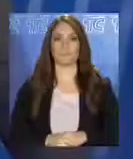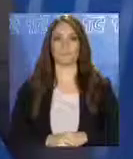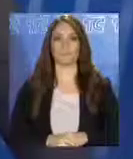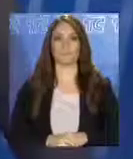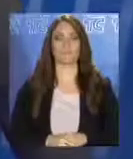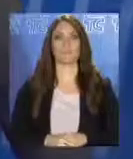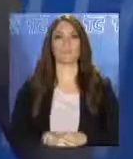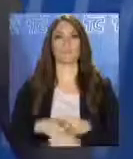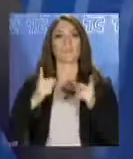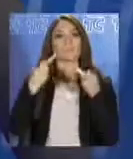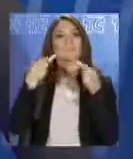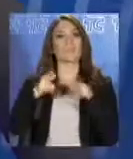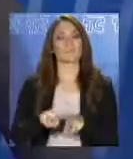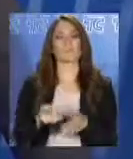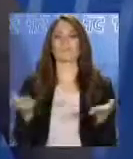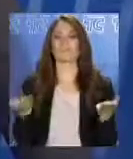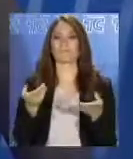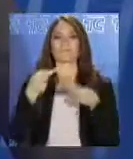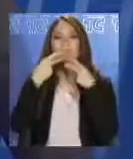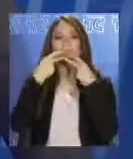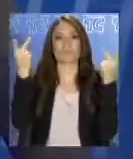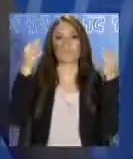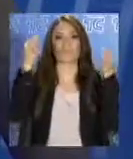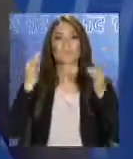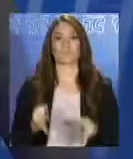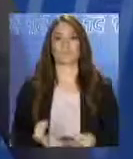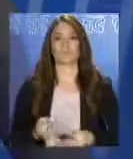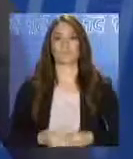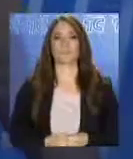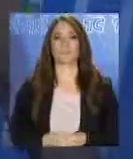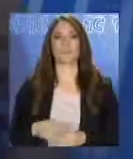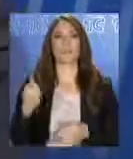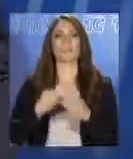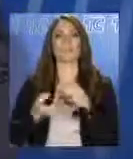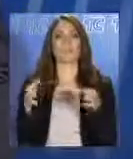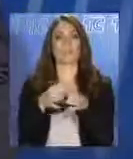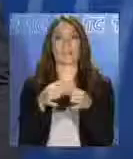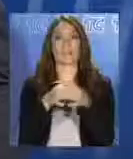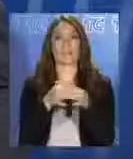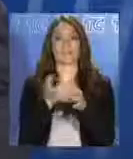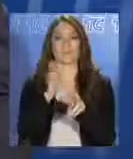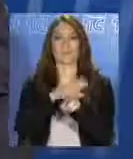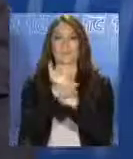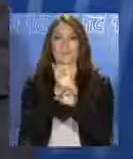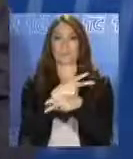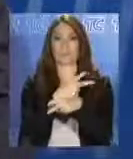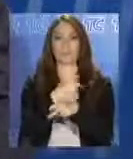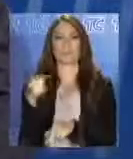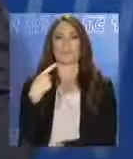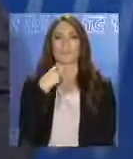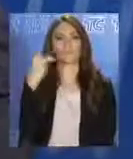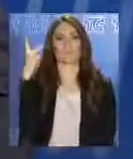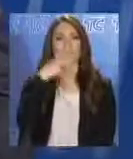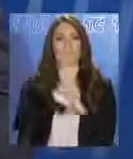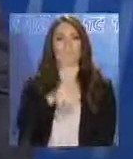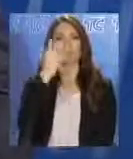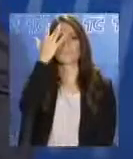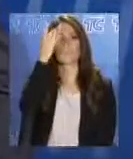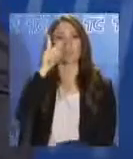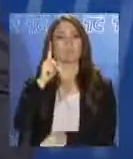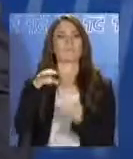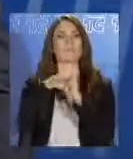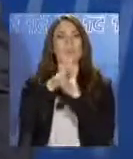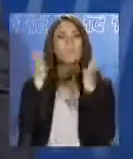Mientras tanto, a través de un comunicado oficial, el Consejo de Cámaras y Asociaciones de la Producción desmiente el rumor de un feriado